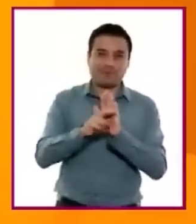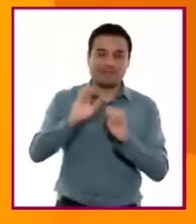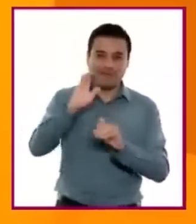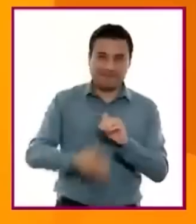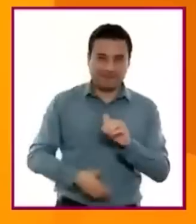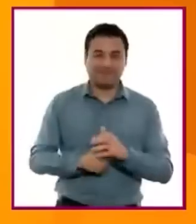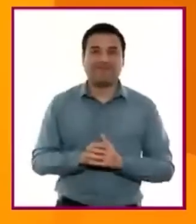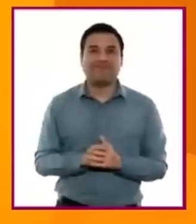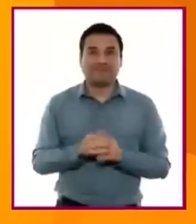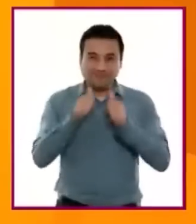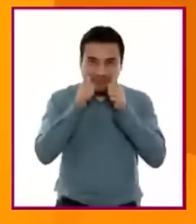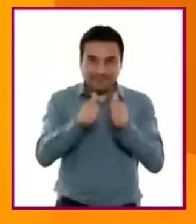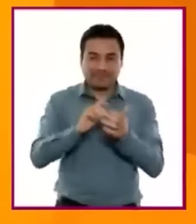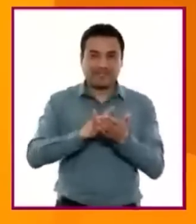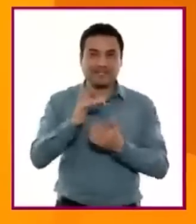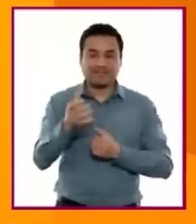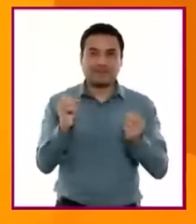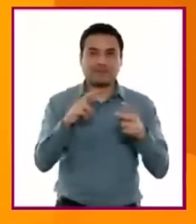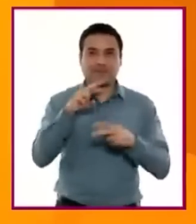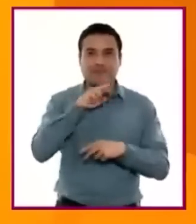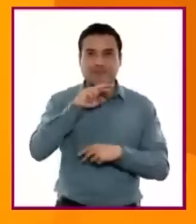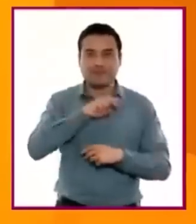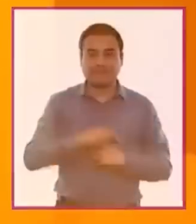agradecer su atención. Hasta pronto.